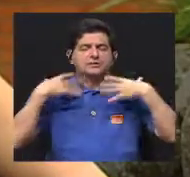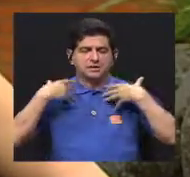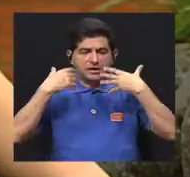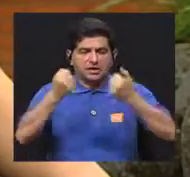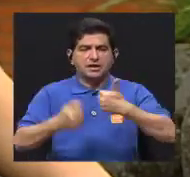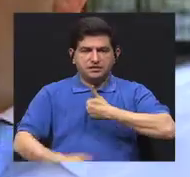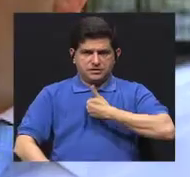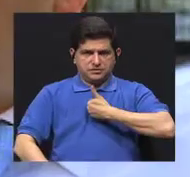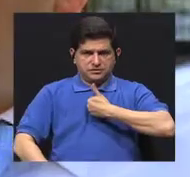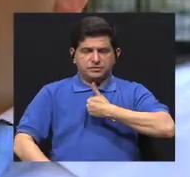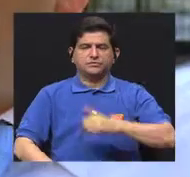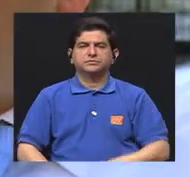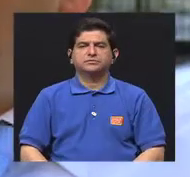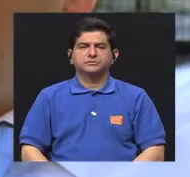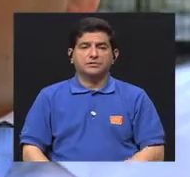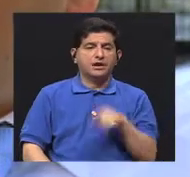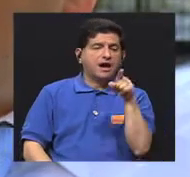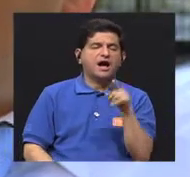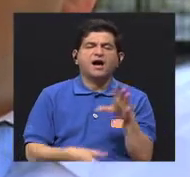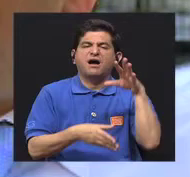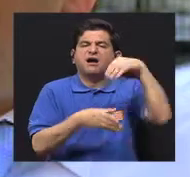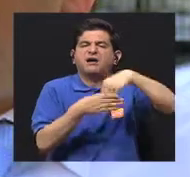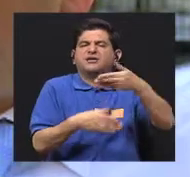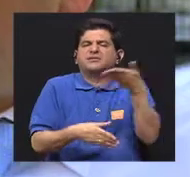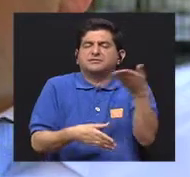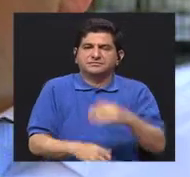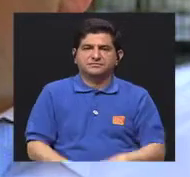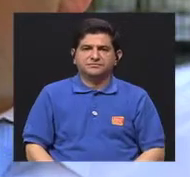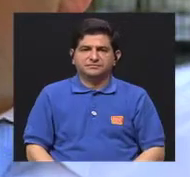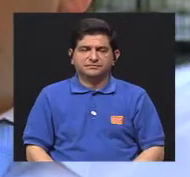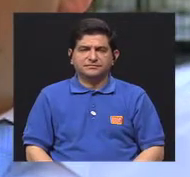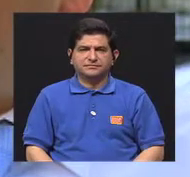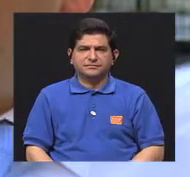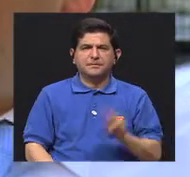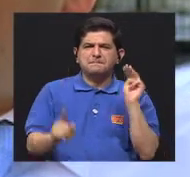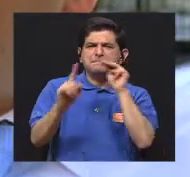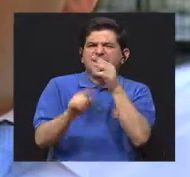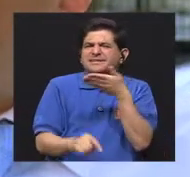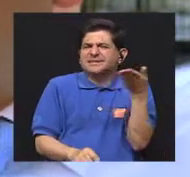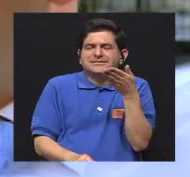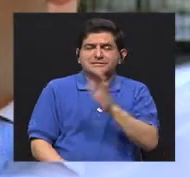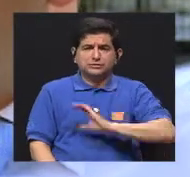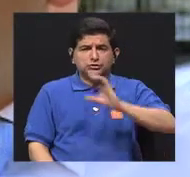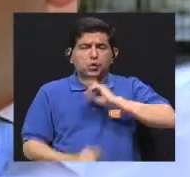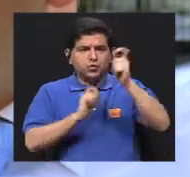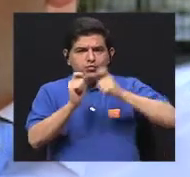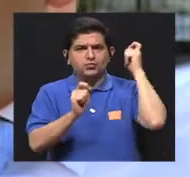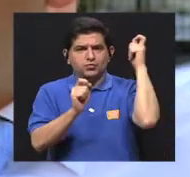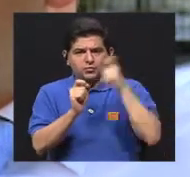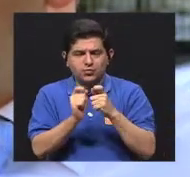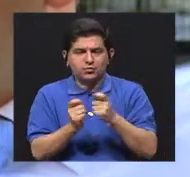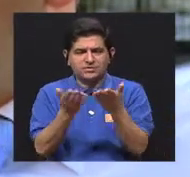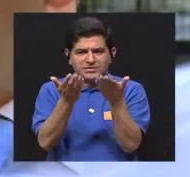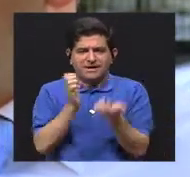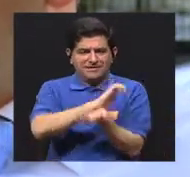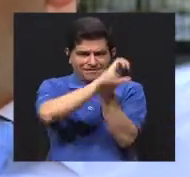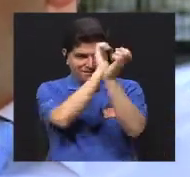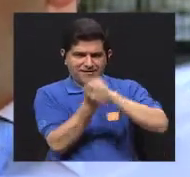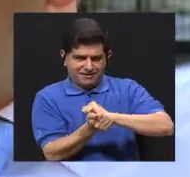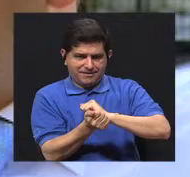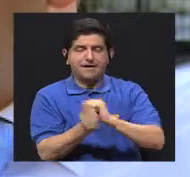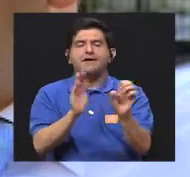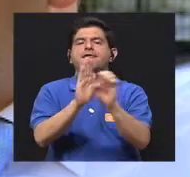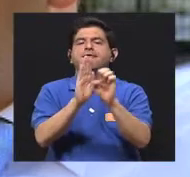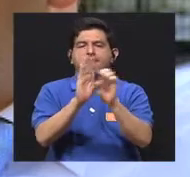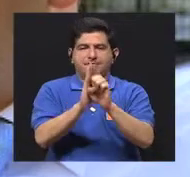su salud. Entonces, vamos a tener ahí esos, ¿a qué llamamos metas? A comportamientos específicos que nosotros queremos cambiar.